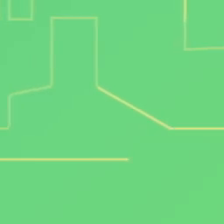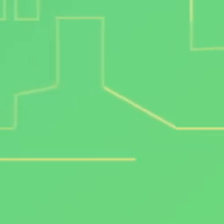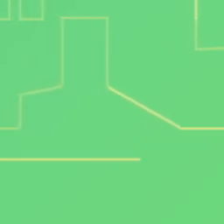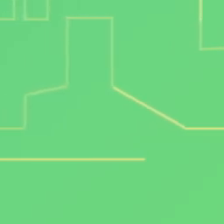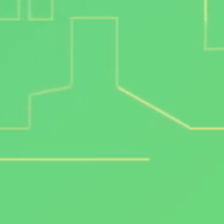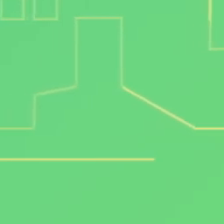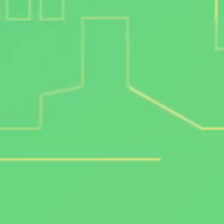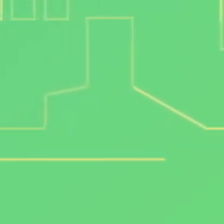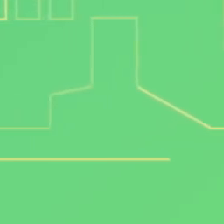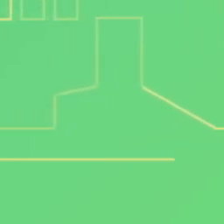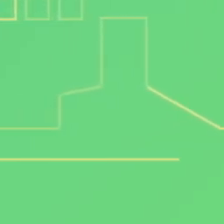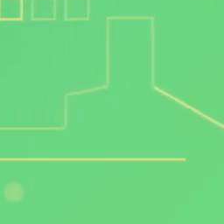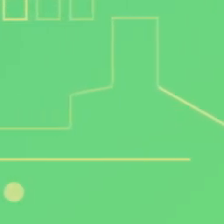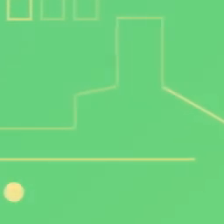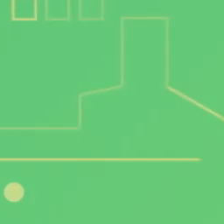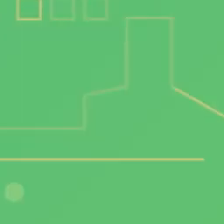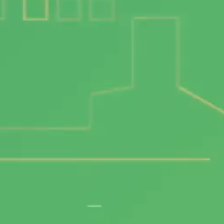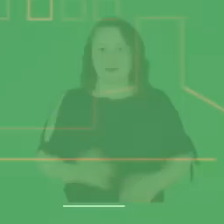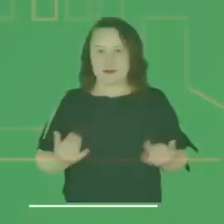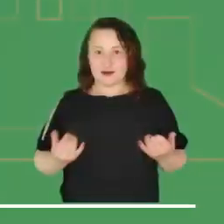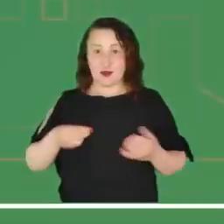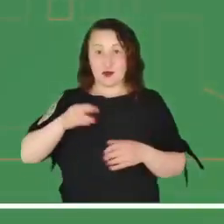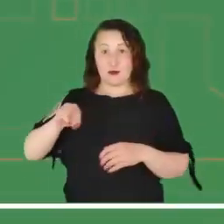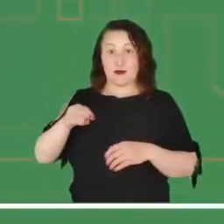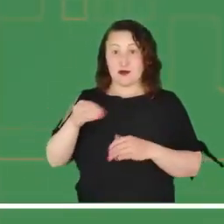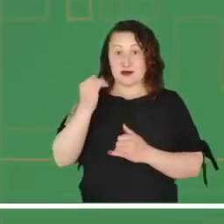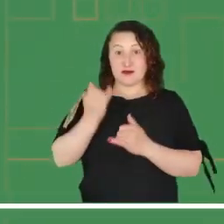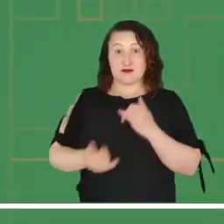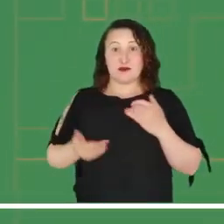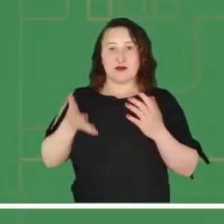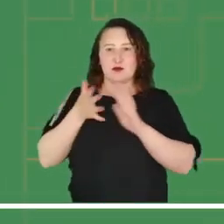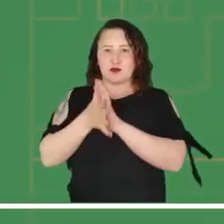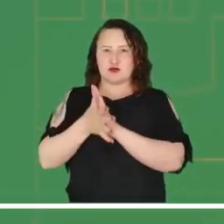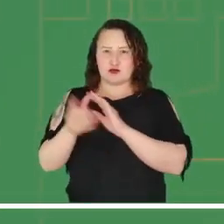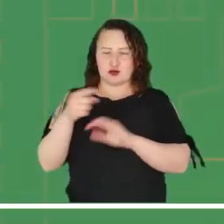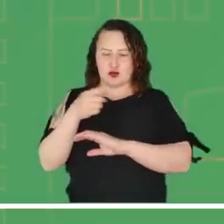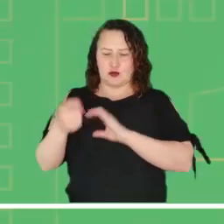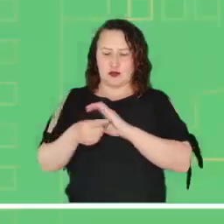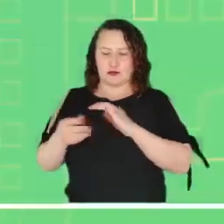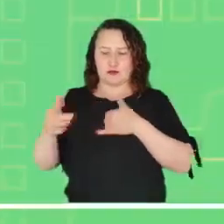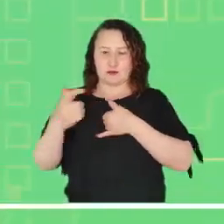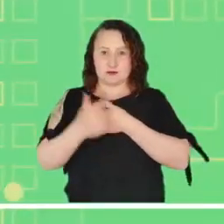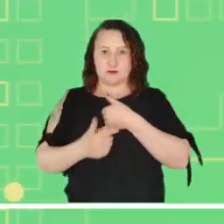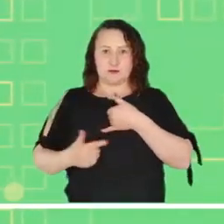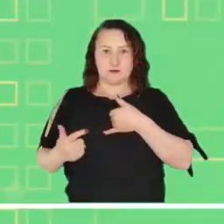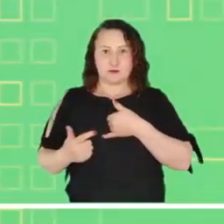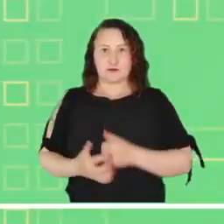Llegamos al final de este miércoles con nuestro habitual recorrido meteorológico de la noche.